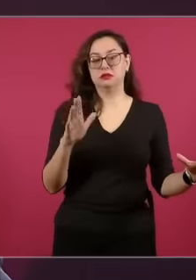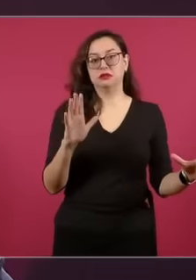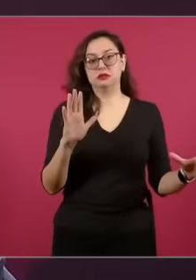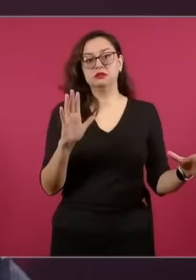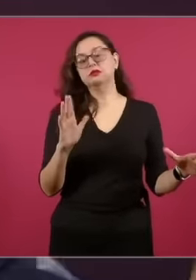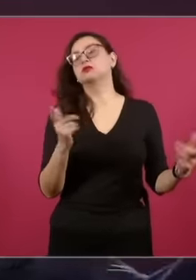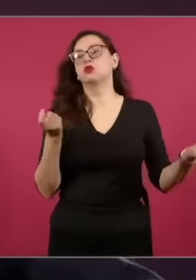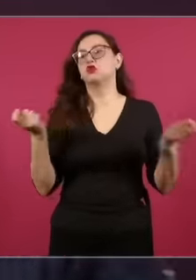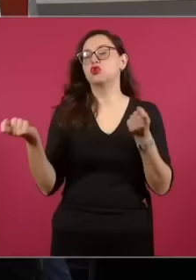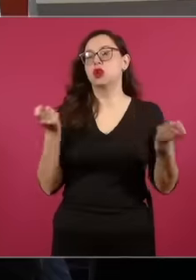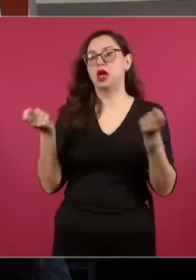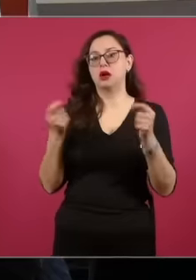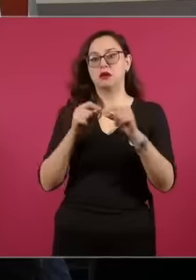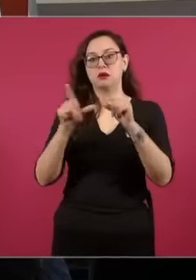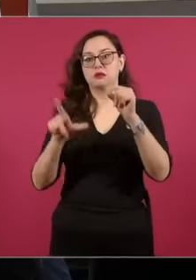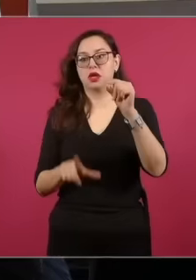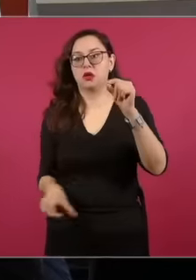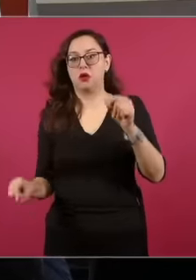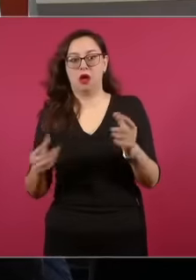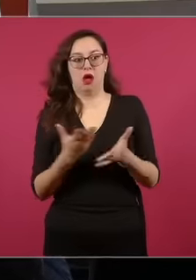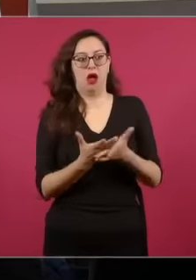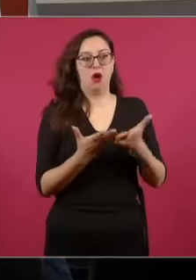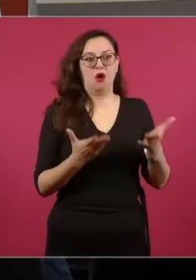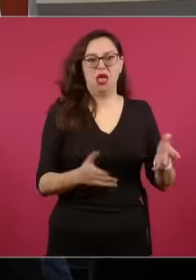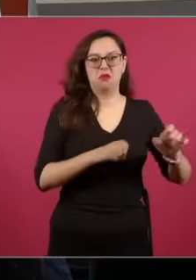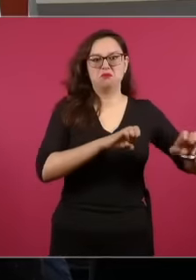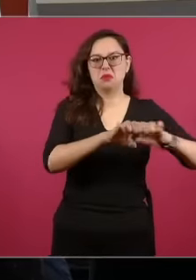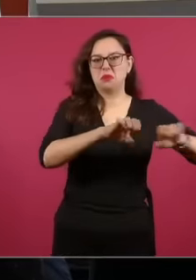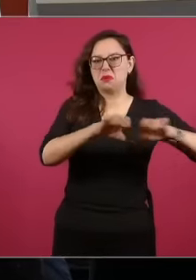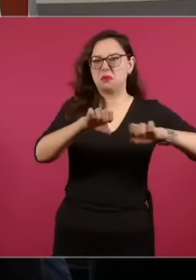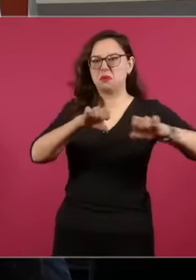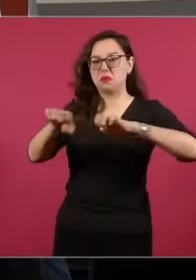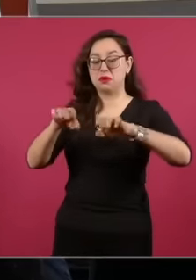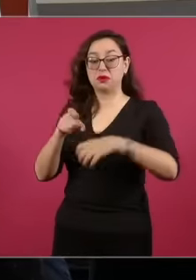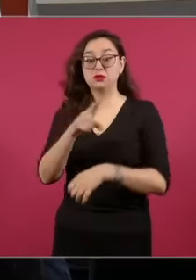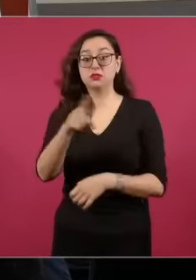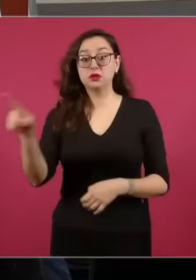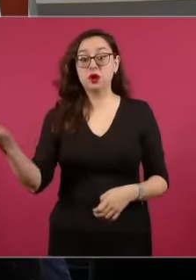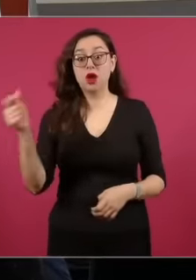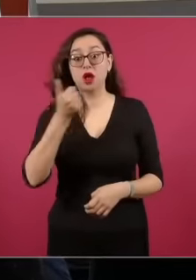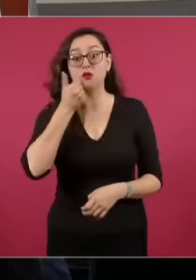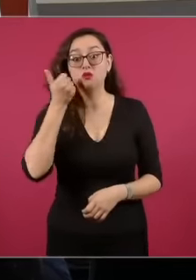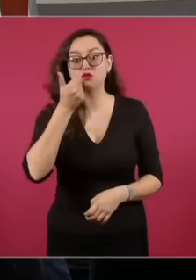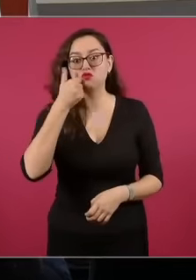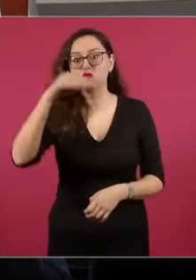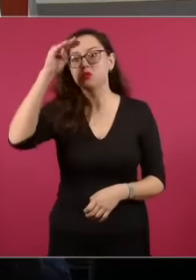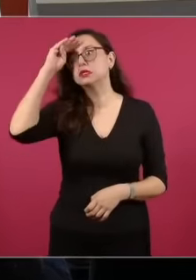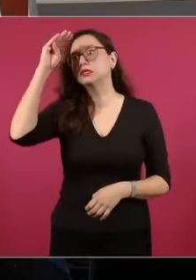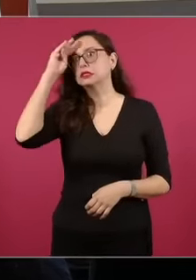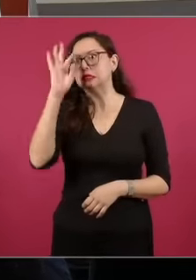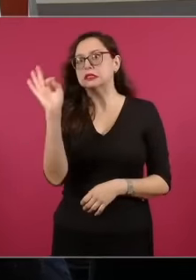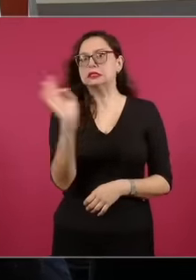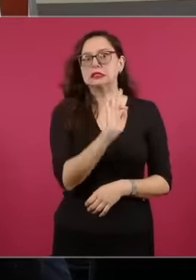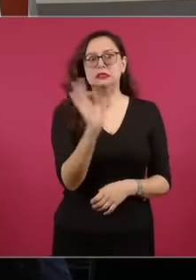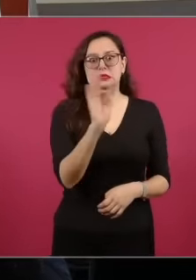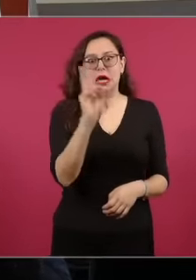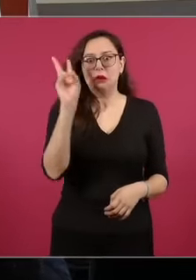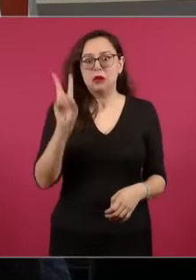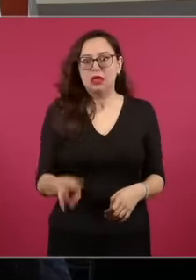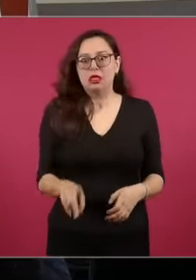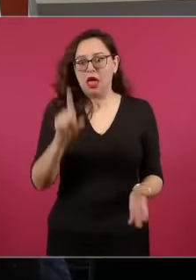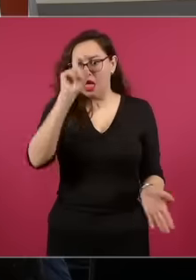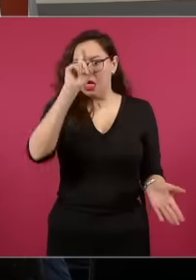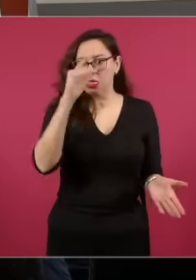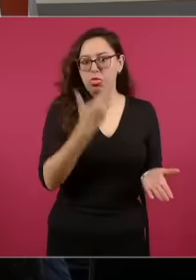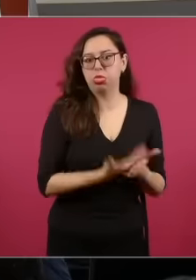a lo mejor creen de que es cierto pues no todo